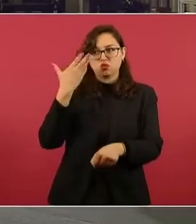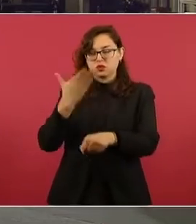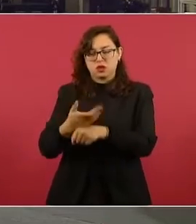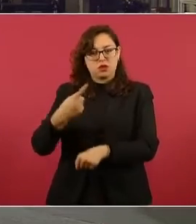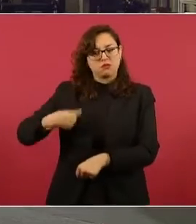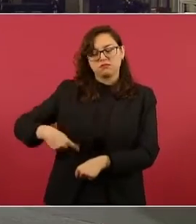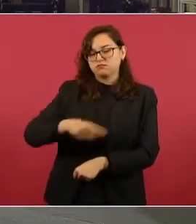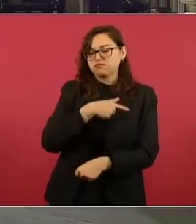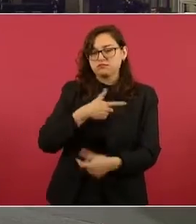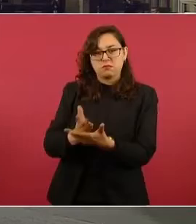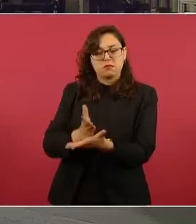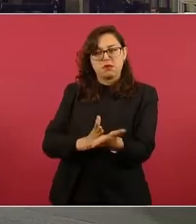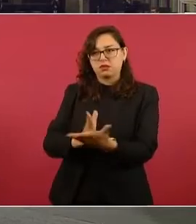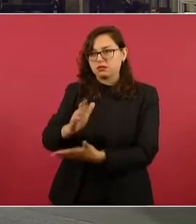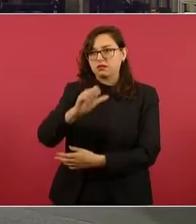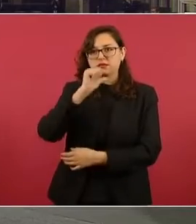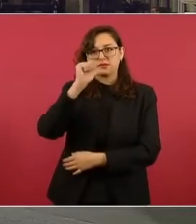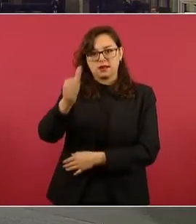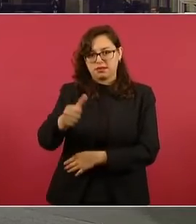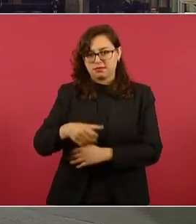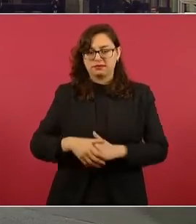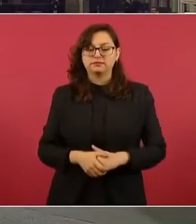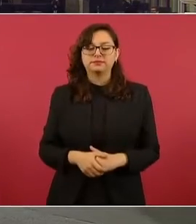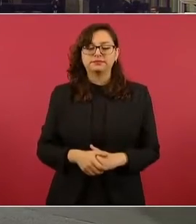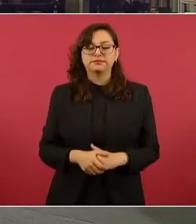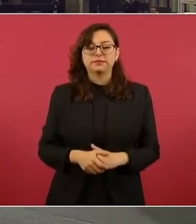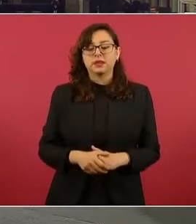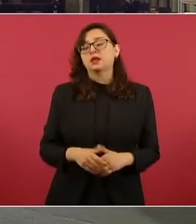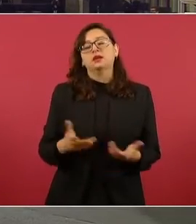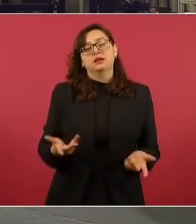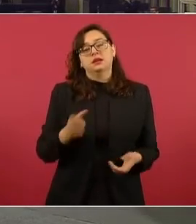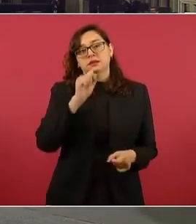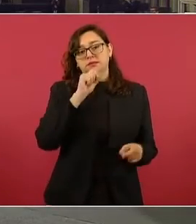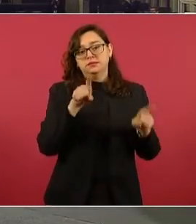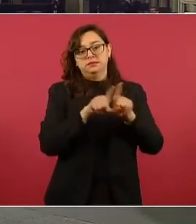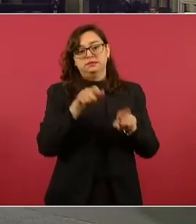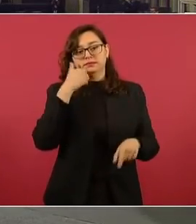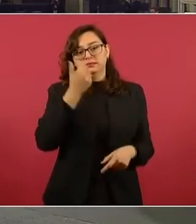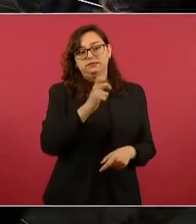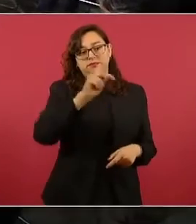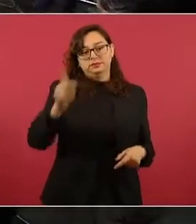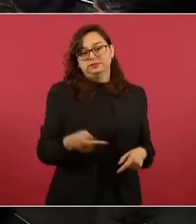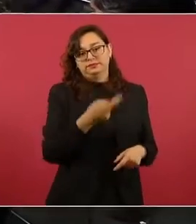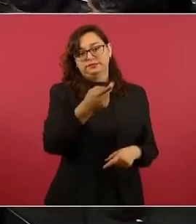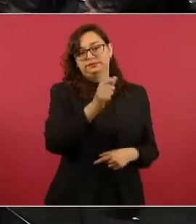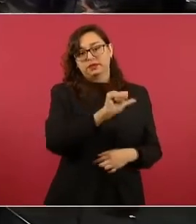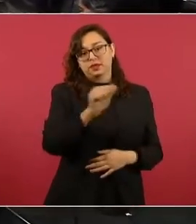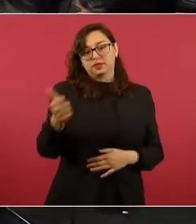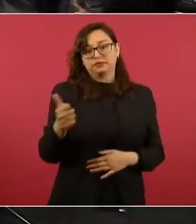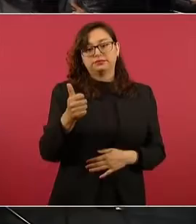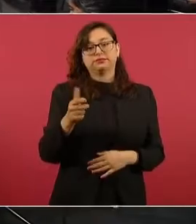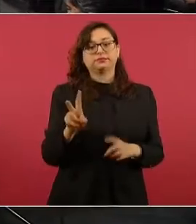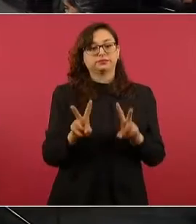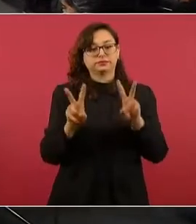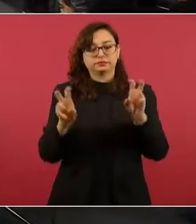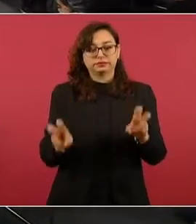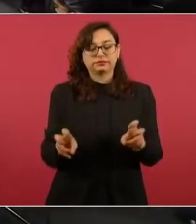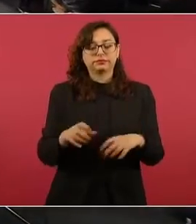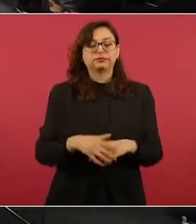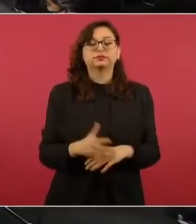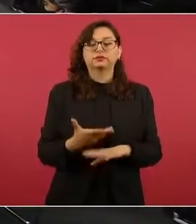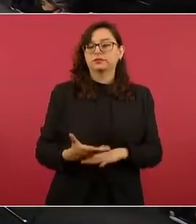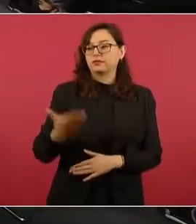Presidente, también preguntarle en otro tema, hace el 13 de junio usted planteó aquí que ya se iban a entregar